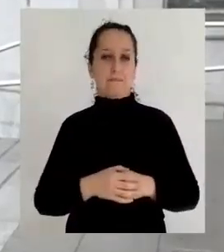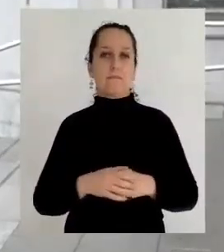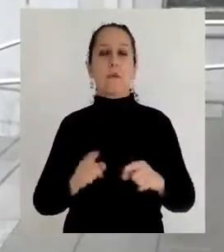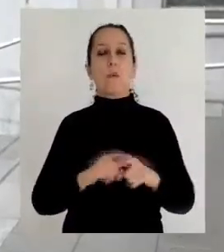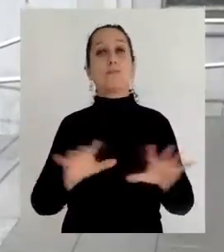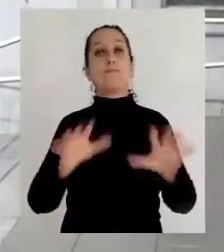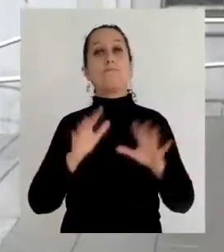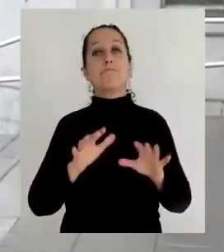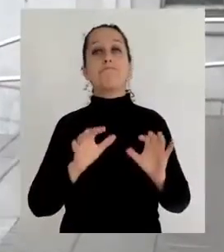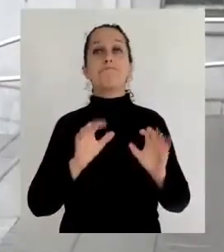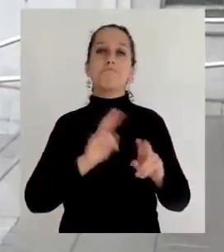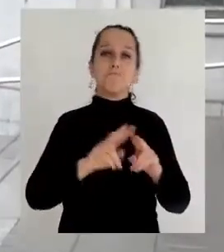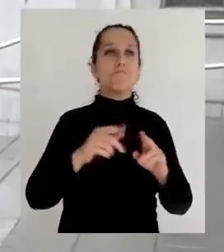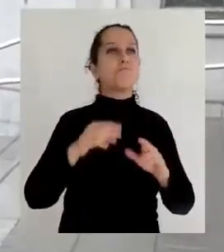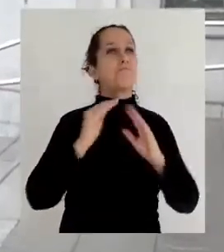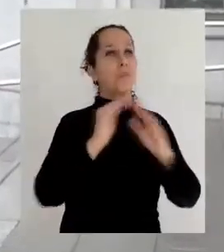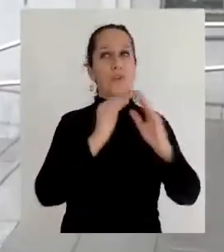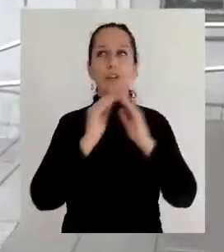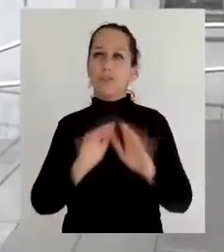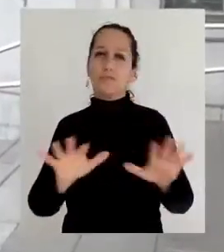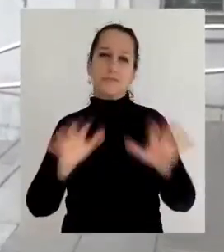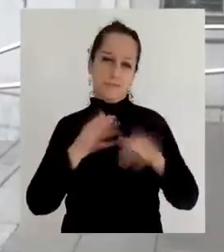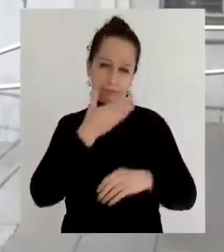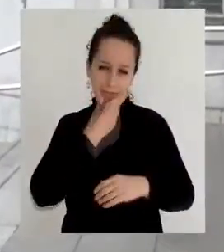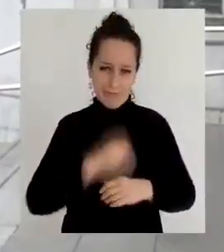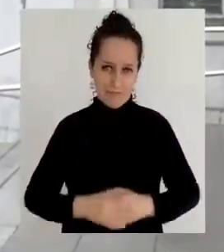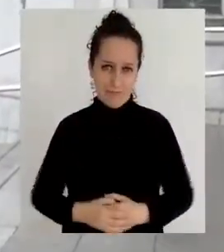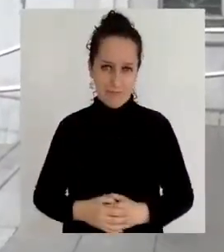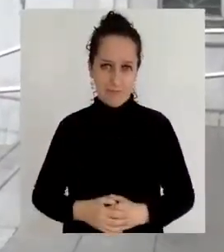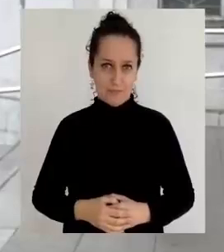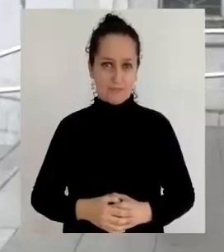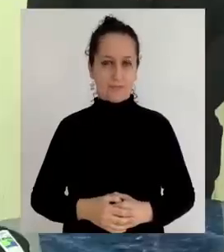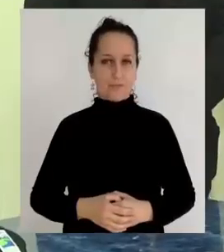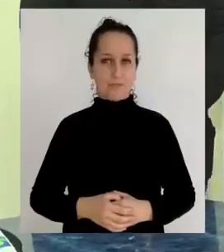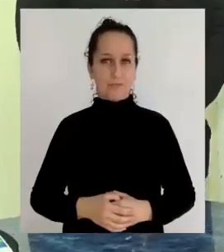también darle un realce, sobre todo, a los barrios penquistas.